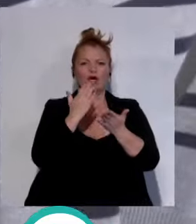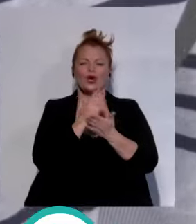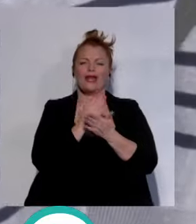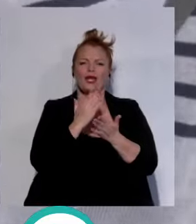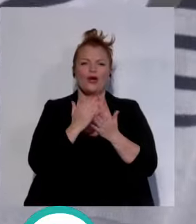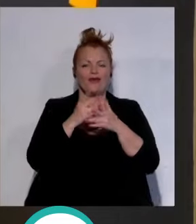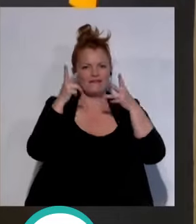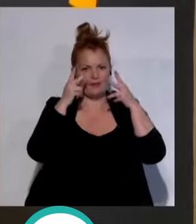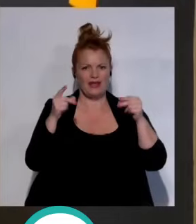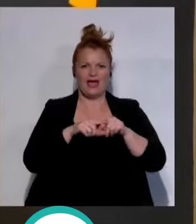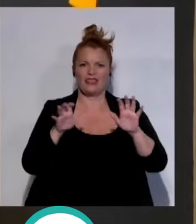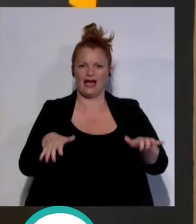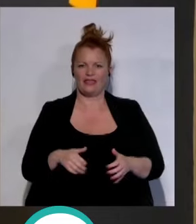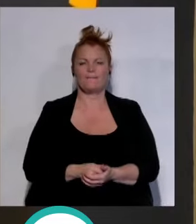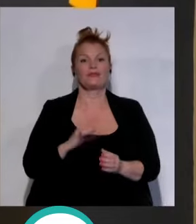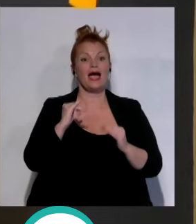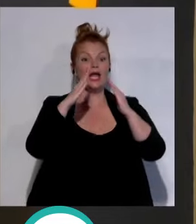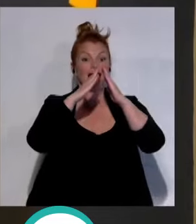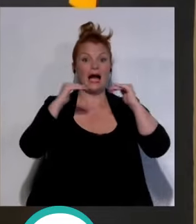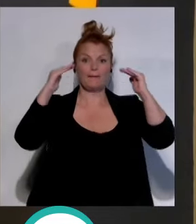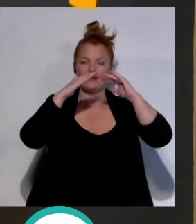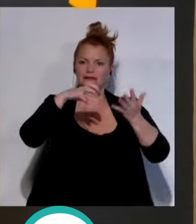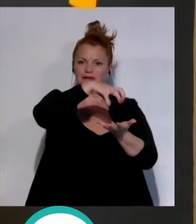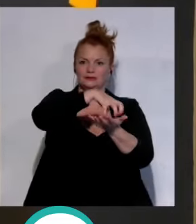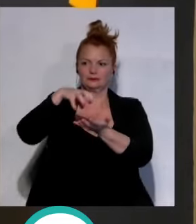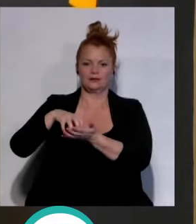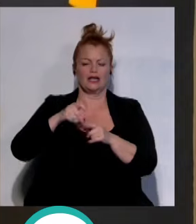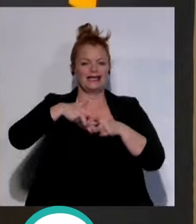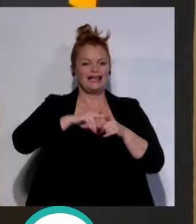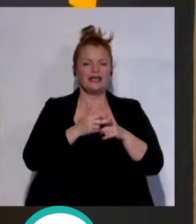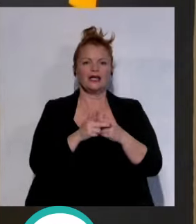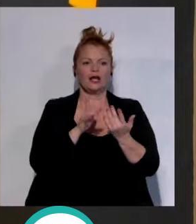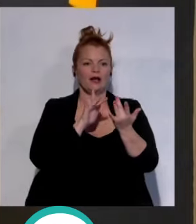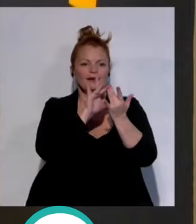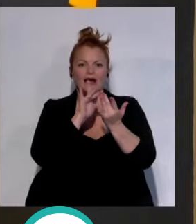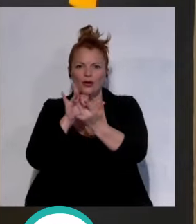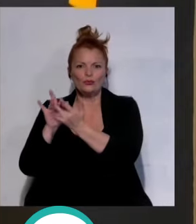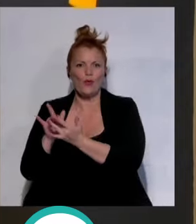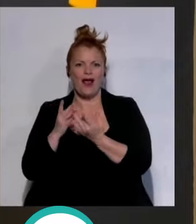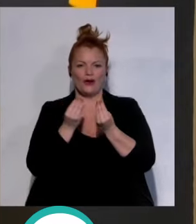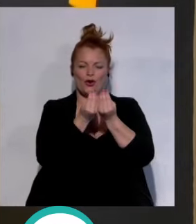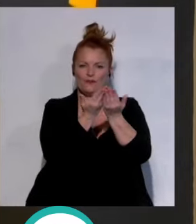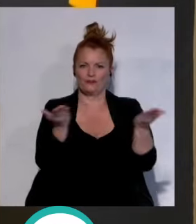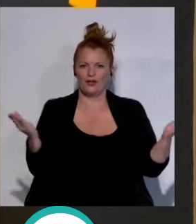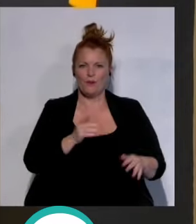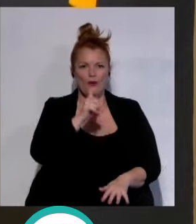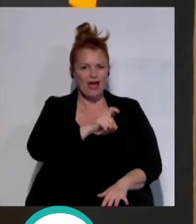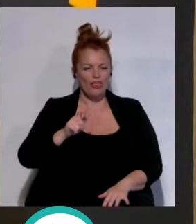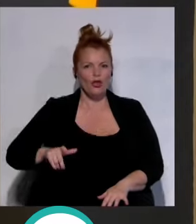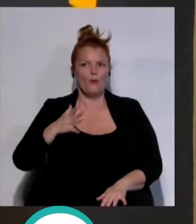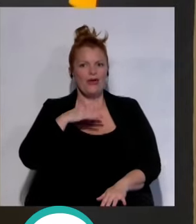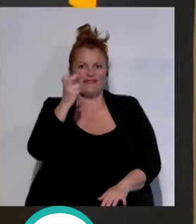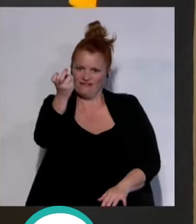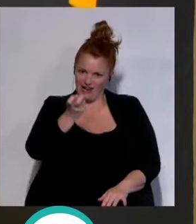Enfermería de Cádiz Hay unas carpas fuera en los que los talleres pues va a dejar de interactuar más con la población la población que se puede acercar a